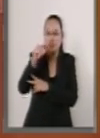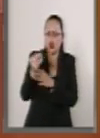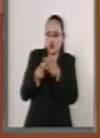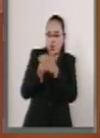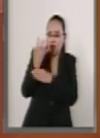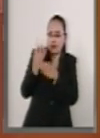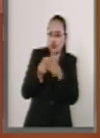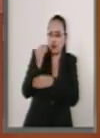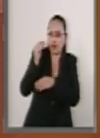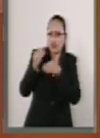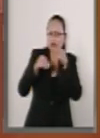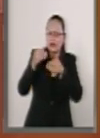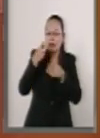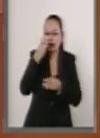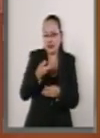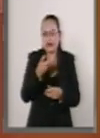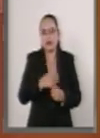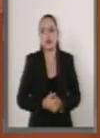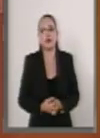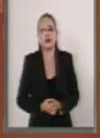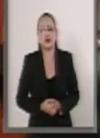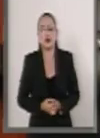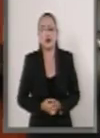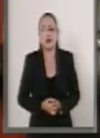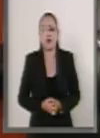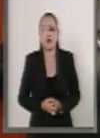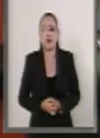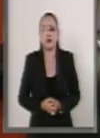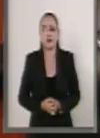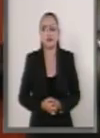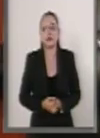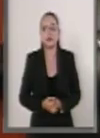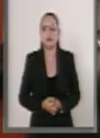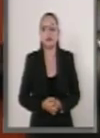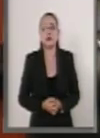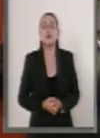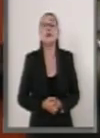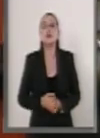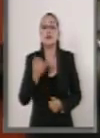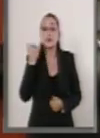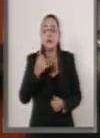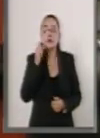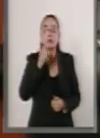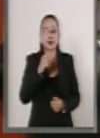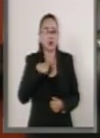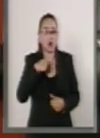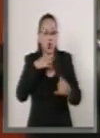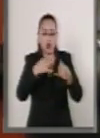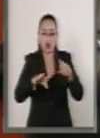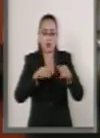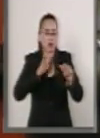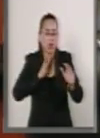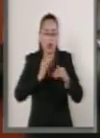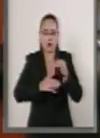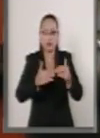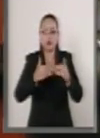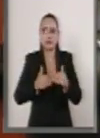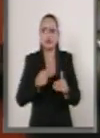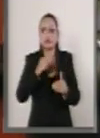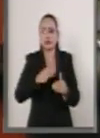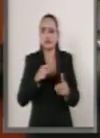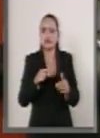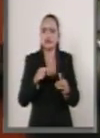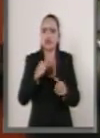vacuna la iniciativa de innovación y por último y termino garantizar que